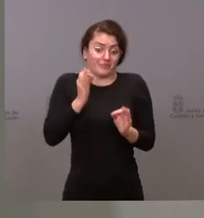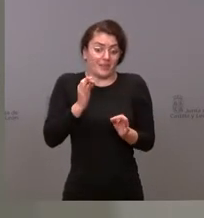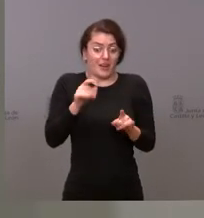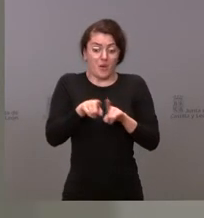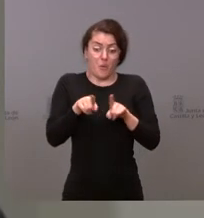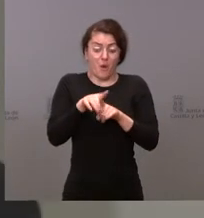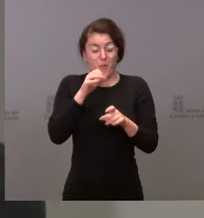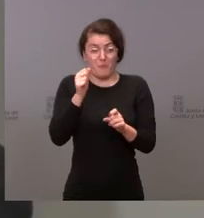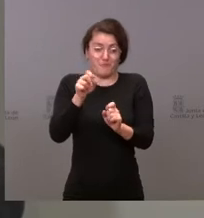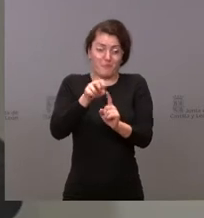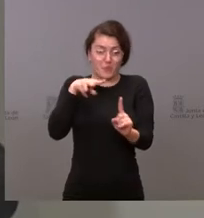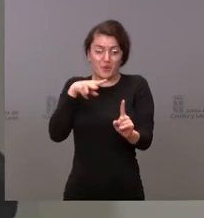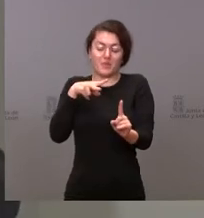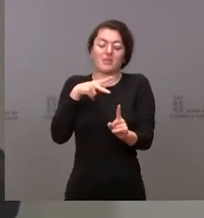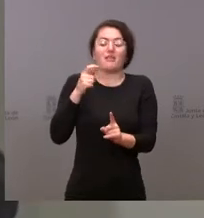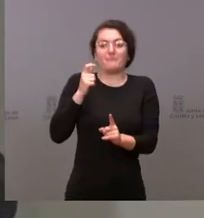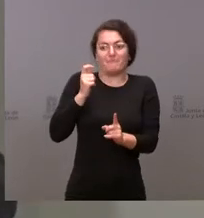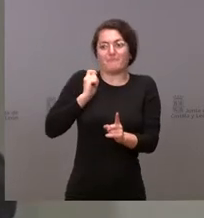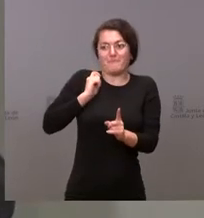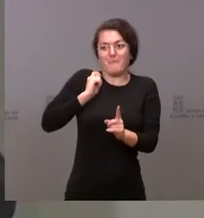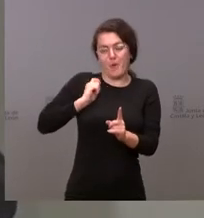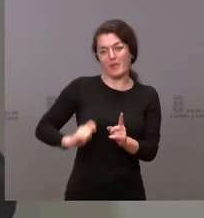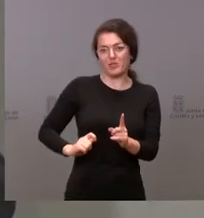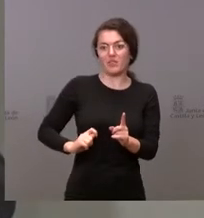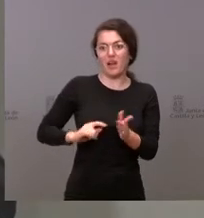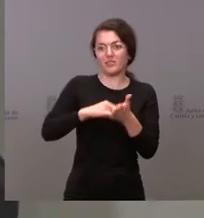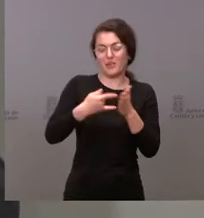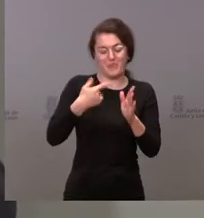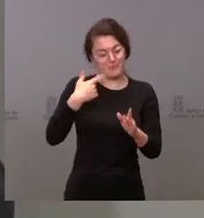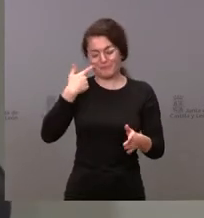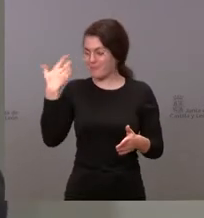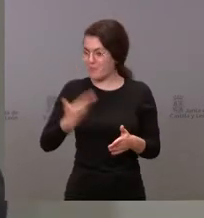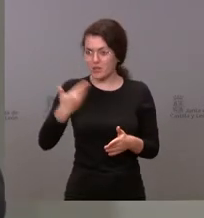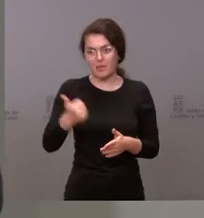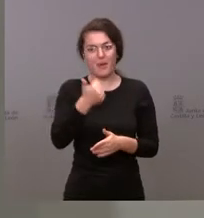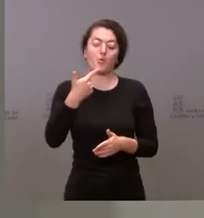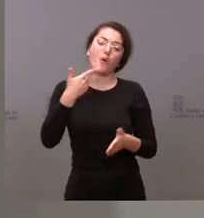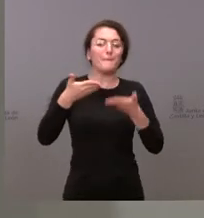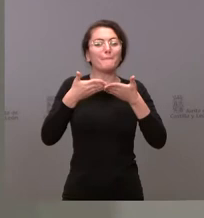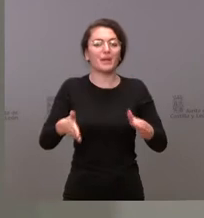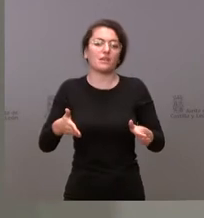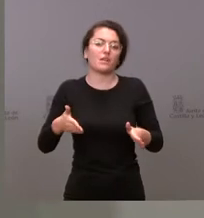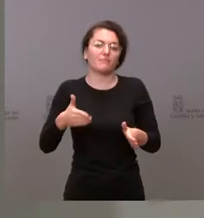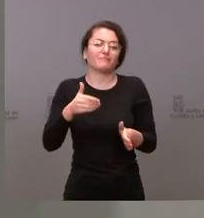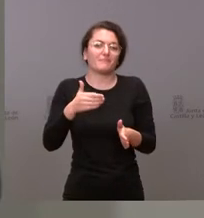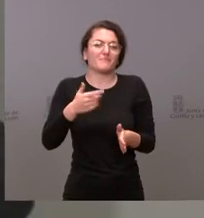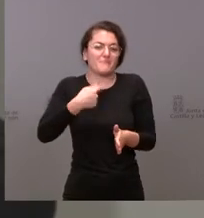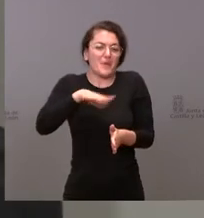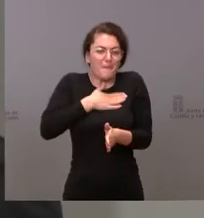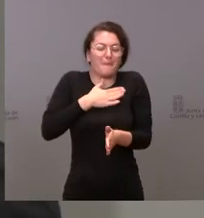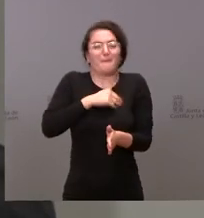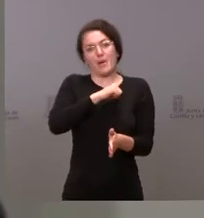profesional y técnico pero sobre todo desde el punto de vista personal hay que decir que a nosotros nos duele